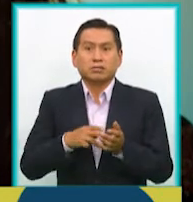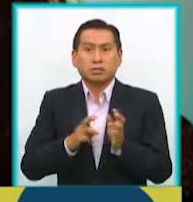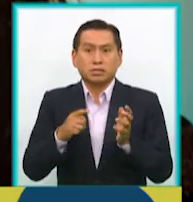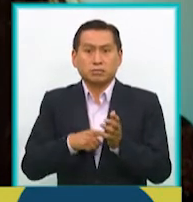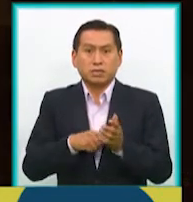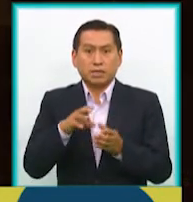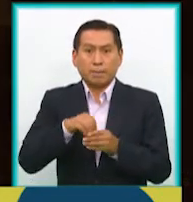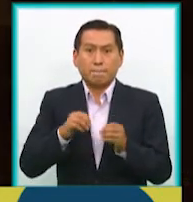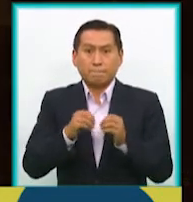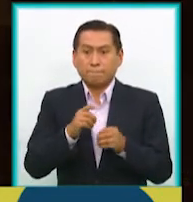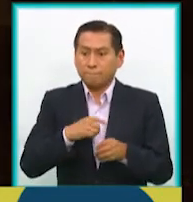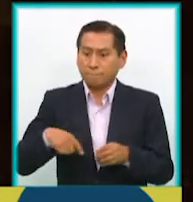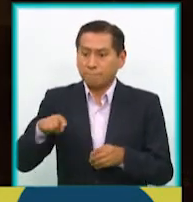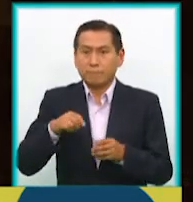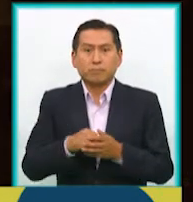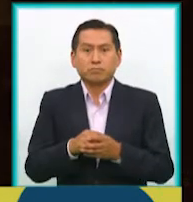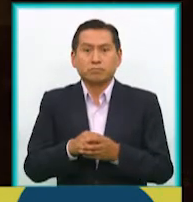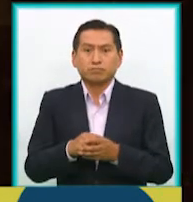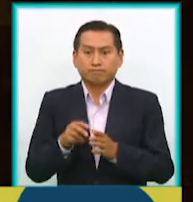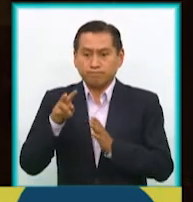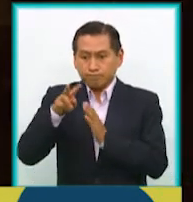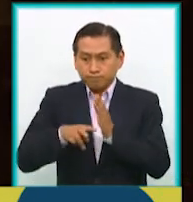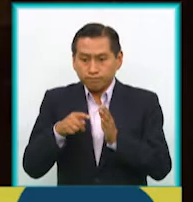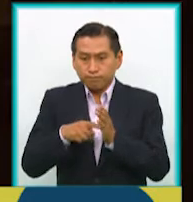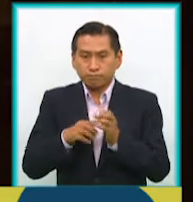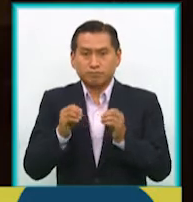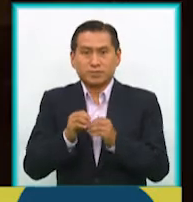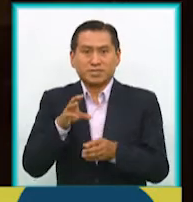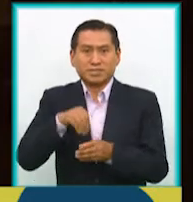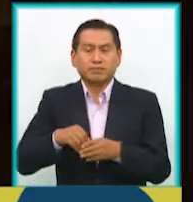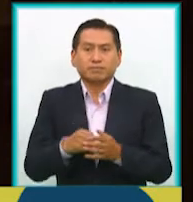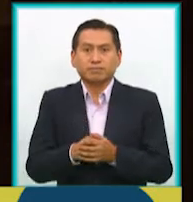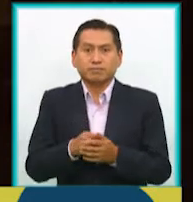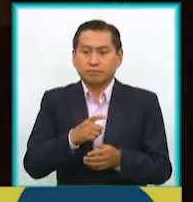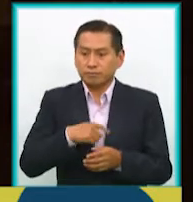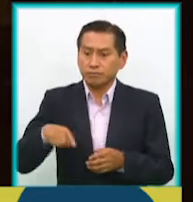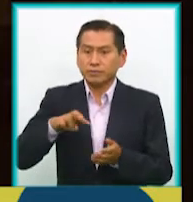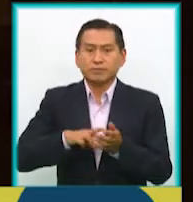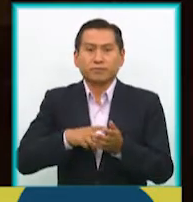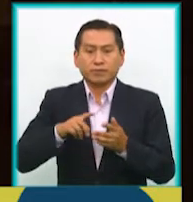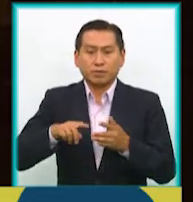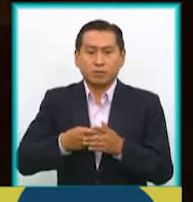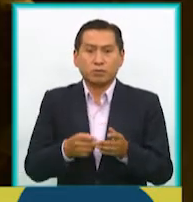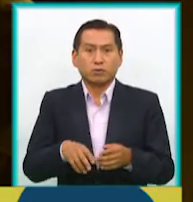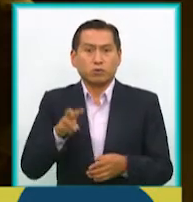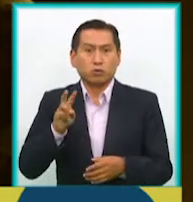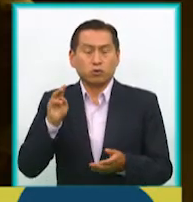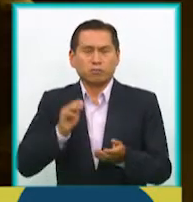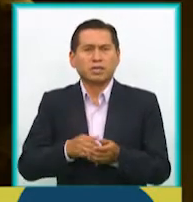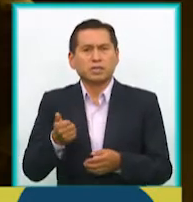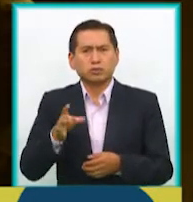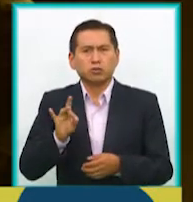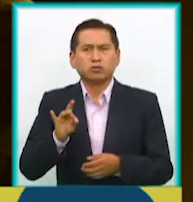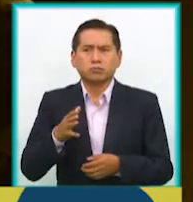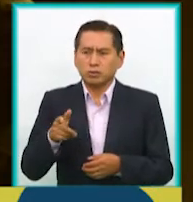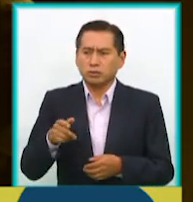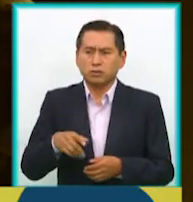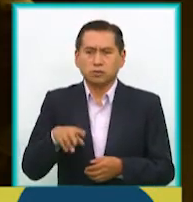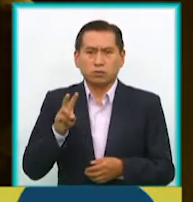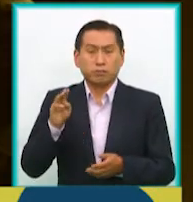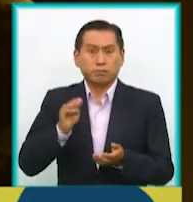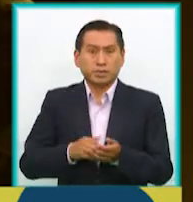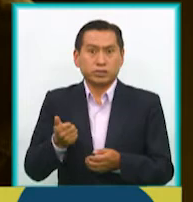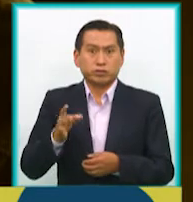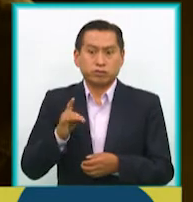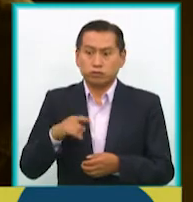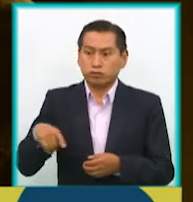entramos a lo que es la preproducción y el rodaje como tal, empezamos el 2018 más o menos, a mediados del 2018,